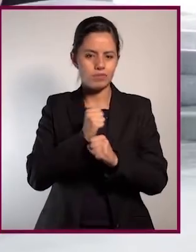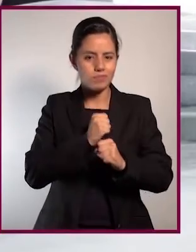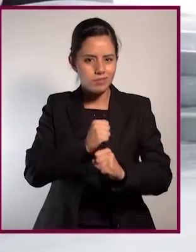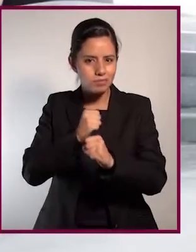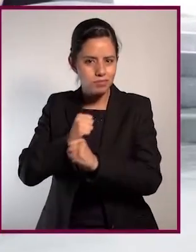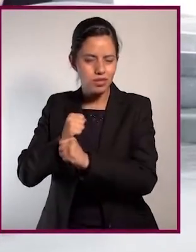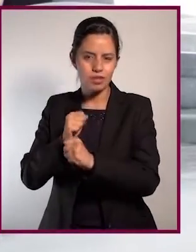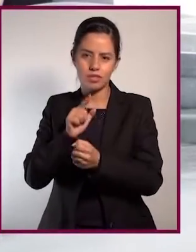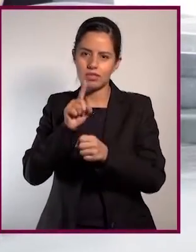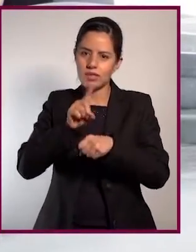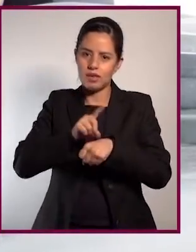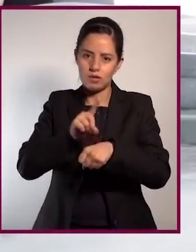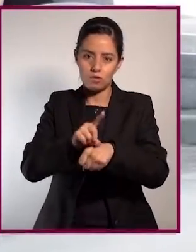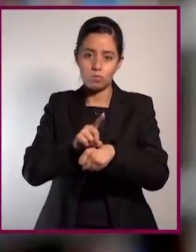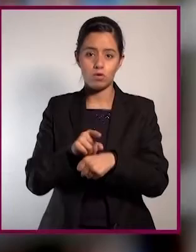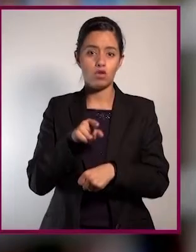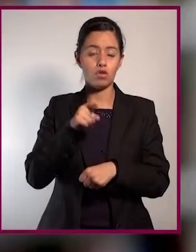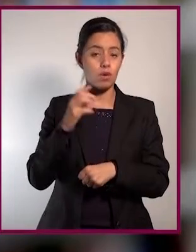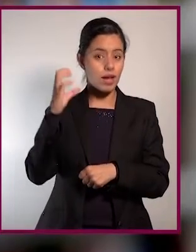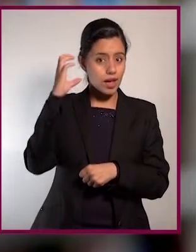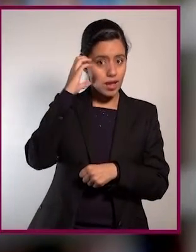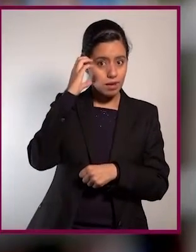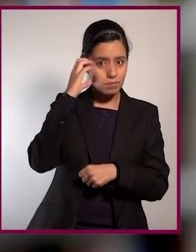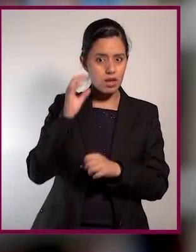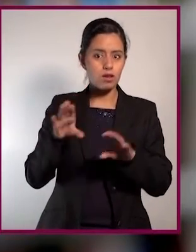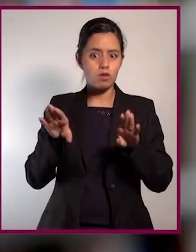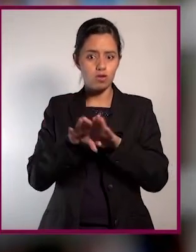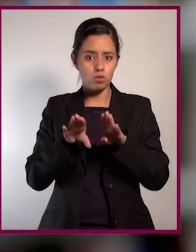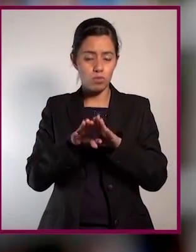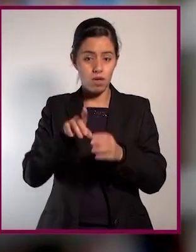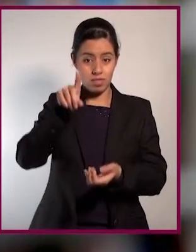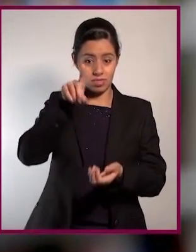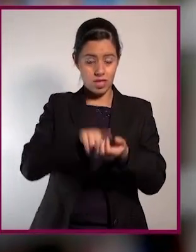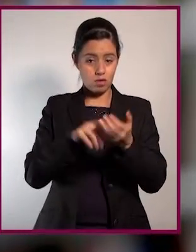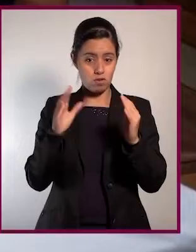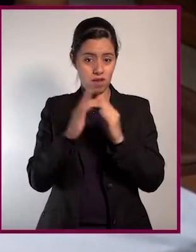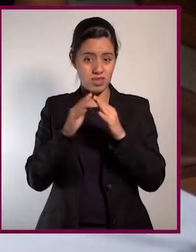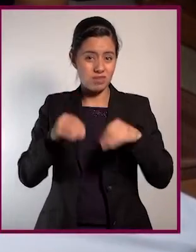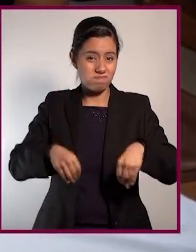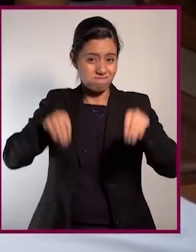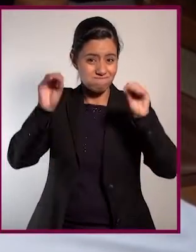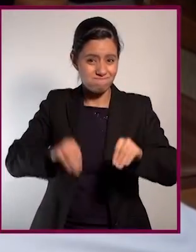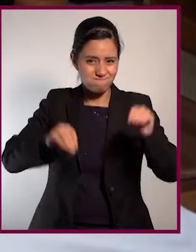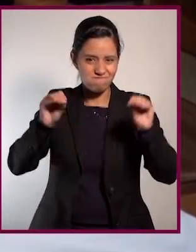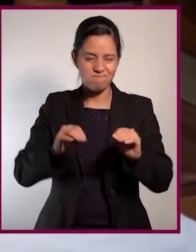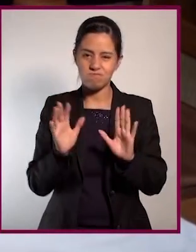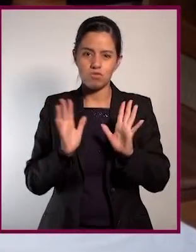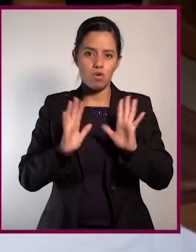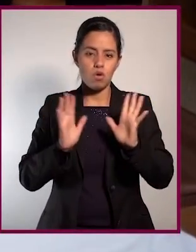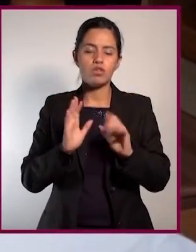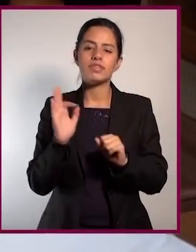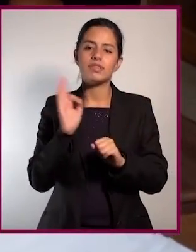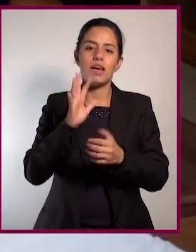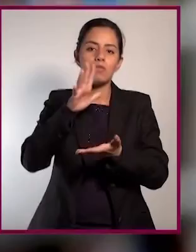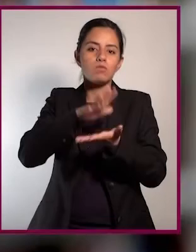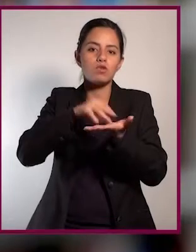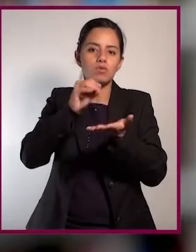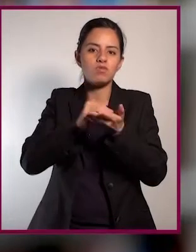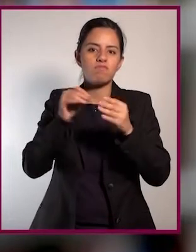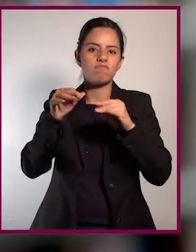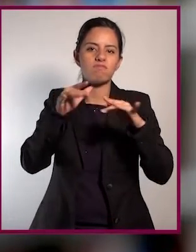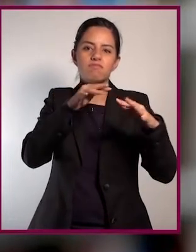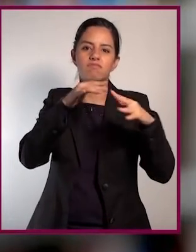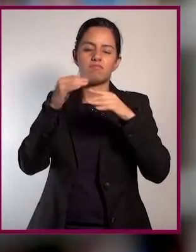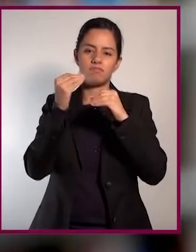barrer y trapear a diario. Cuando hagas la cama, no sacudas las sábanas en el interior o liberarás más polvo que puedas